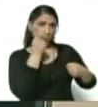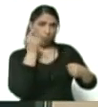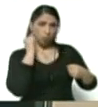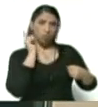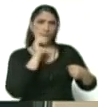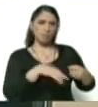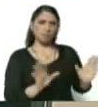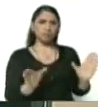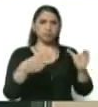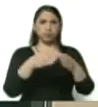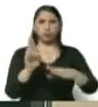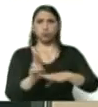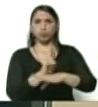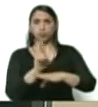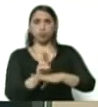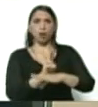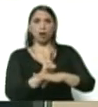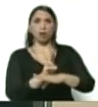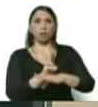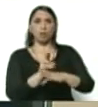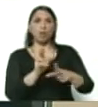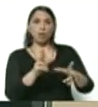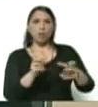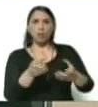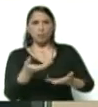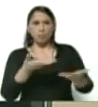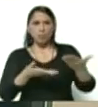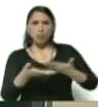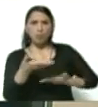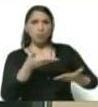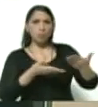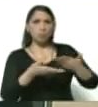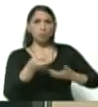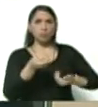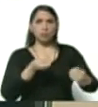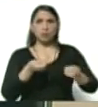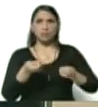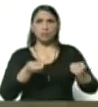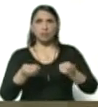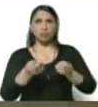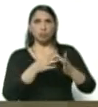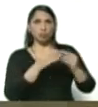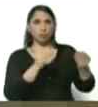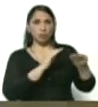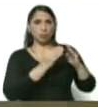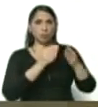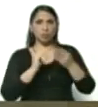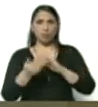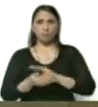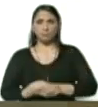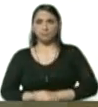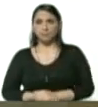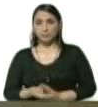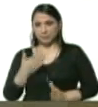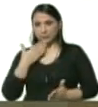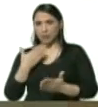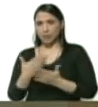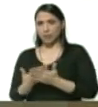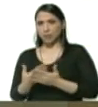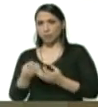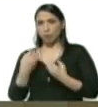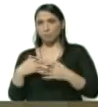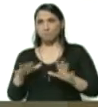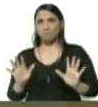los usuarios y usuarias que reciben este tipo de servicios en toda la comunidad. Muchas gracias, Tare. Bueno, en